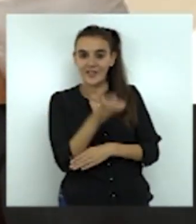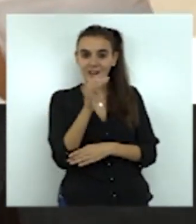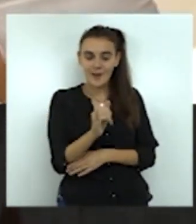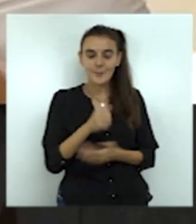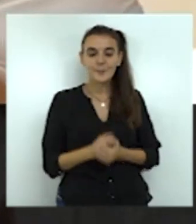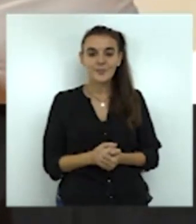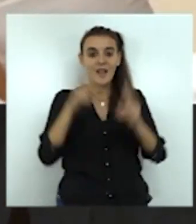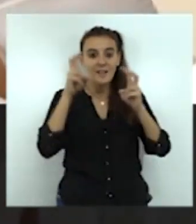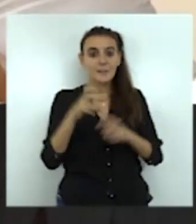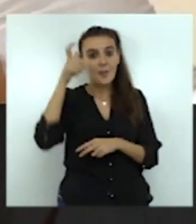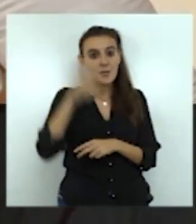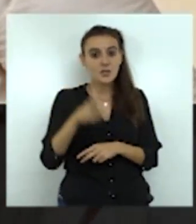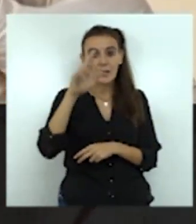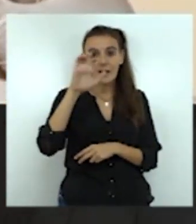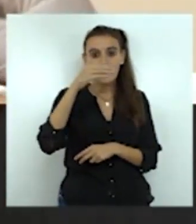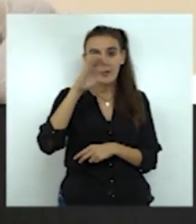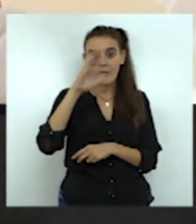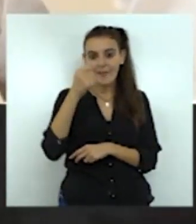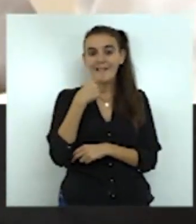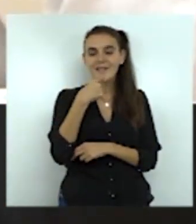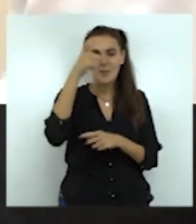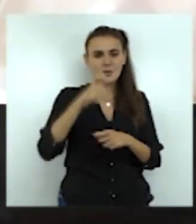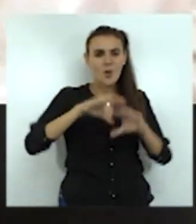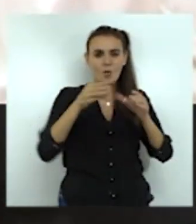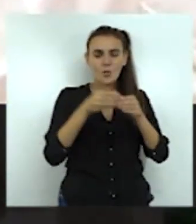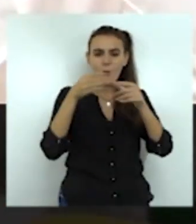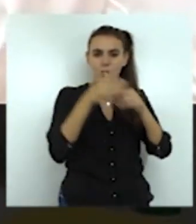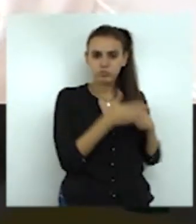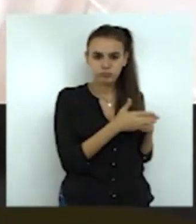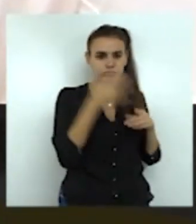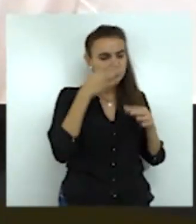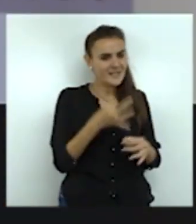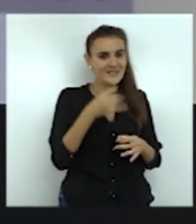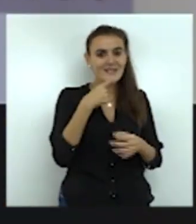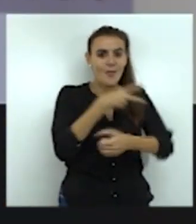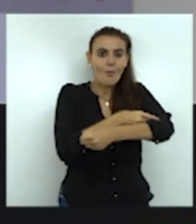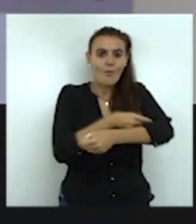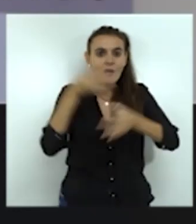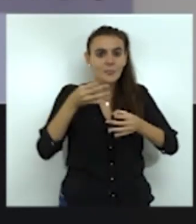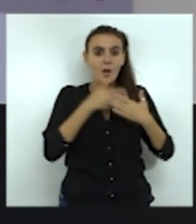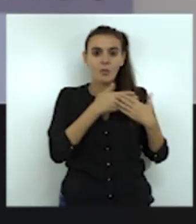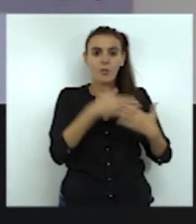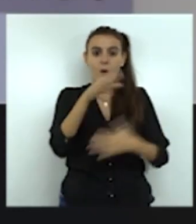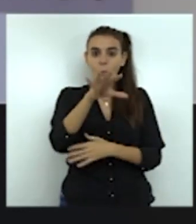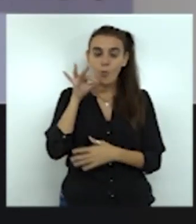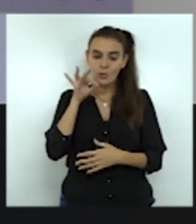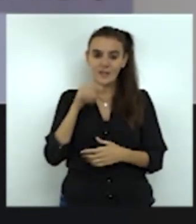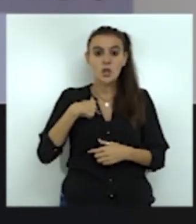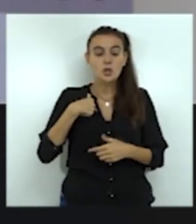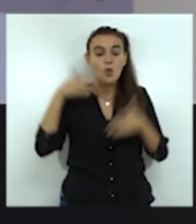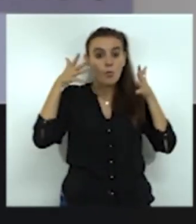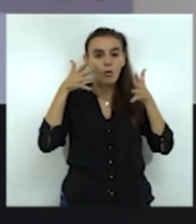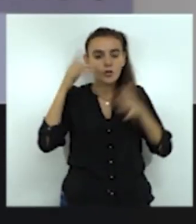Benas Roch, a los grupos de riesgo a quienes se recomienda vacunarse aunque la decisión es voluntaria. Hombre, yo desde aquí lo primero que quiero hacer, la